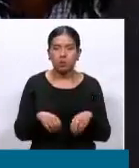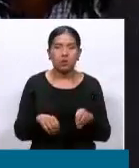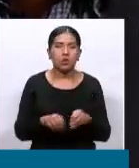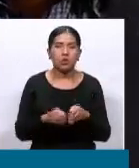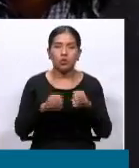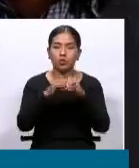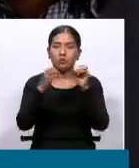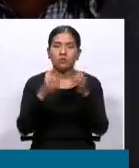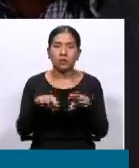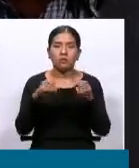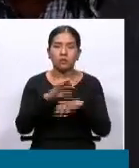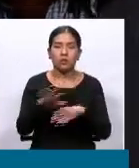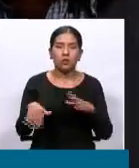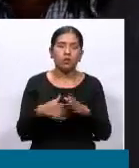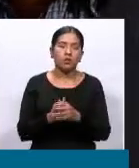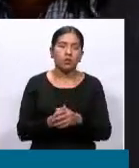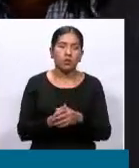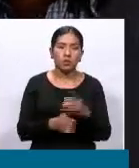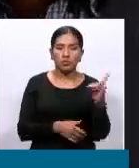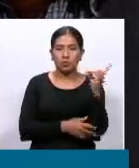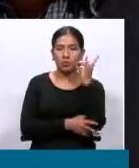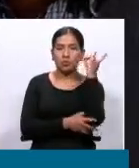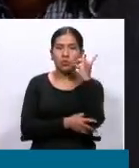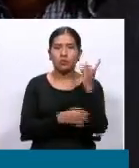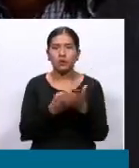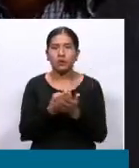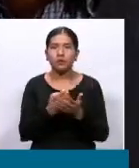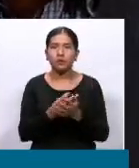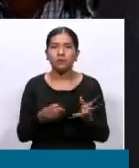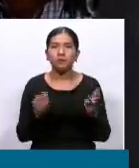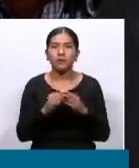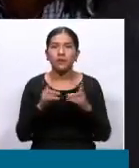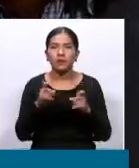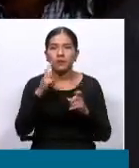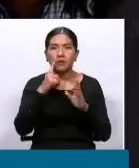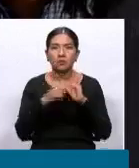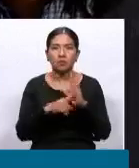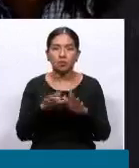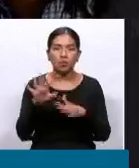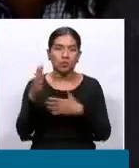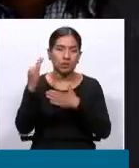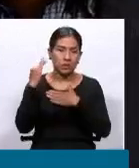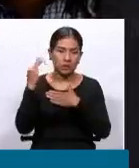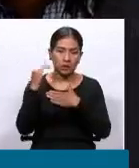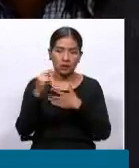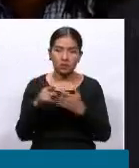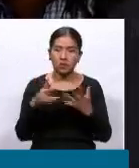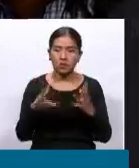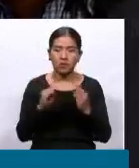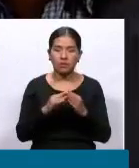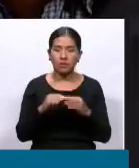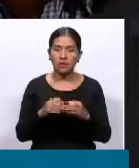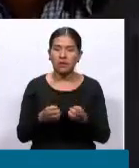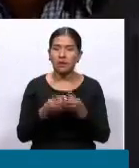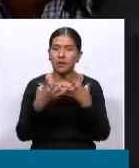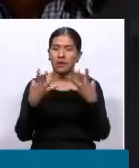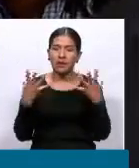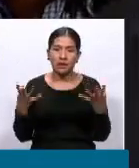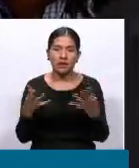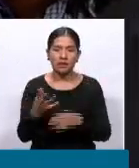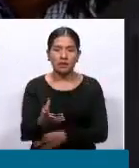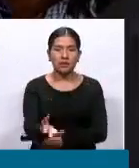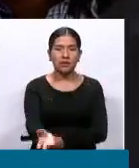en la economía boliviana. Y que además, hay que señalarlo, Santa Cruz es la ciudad con mayor índice de